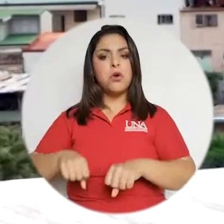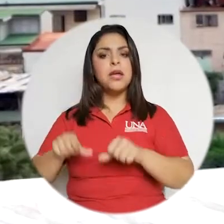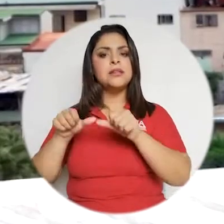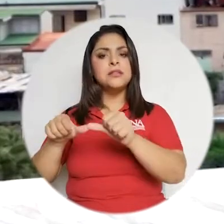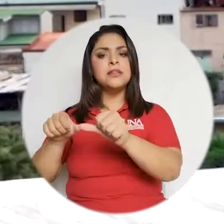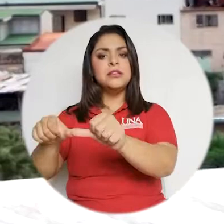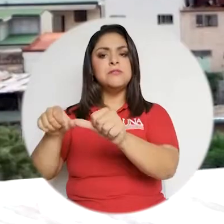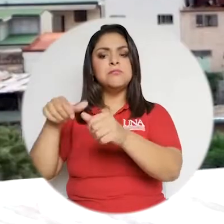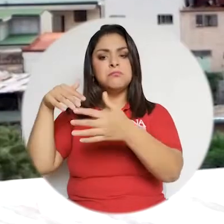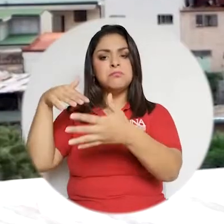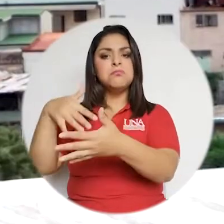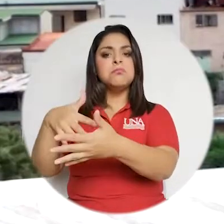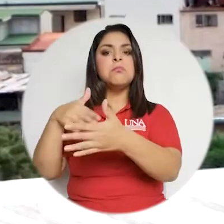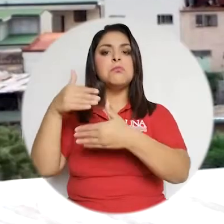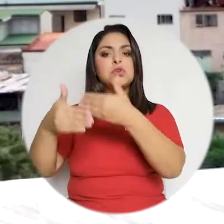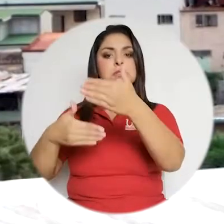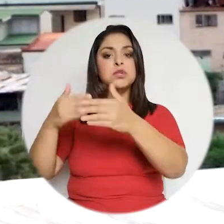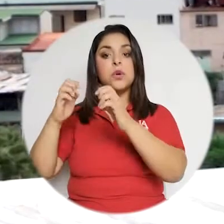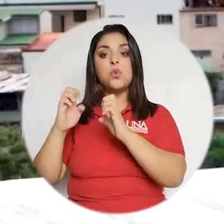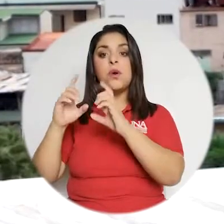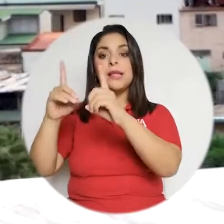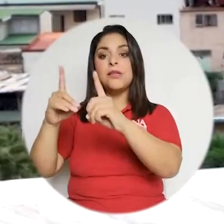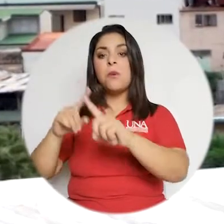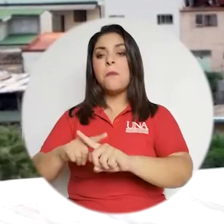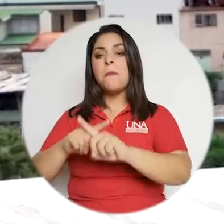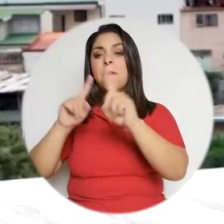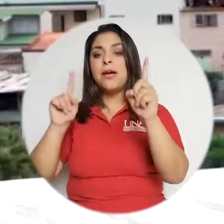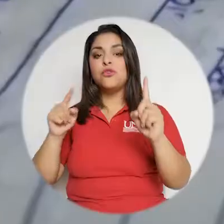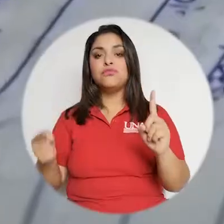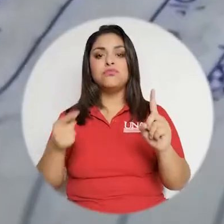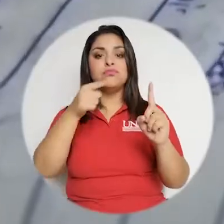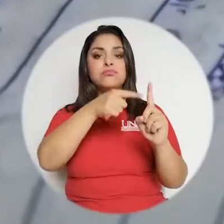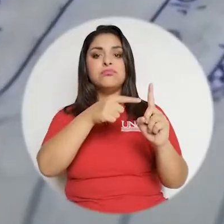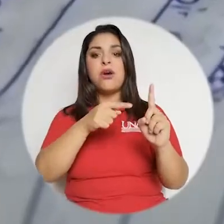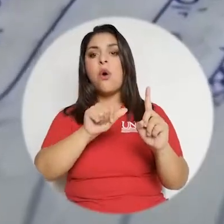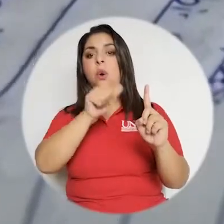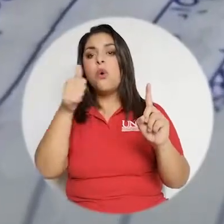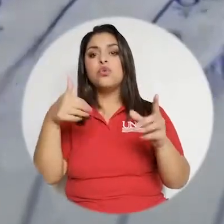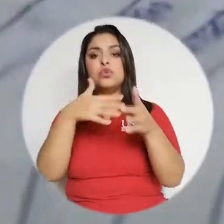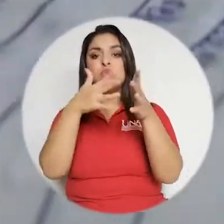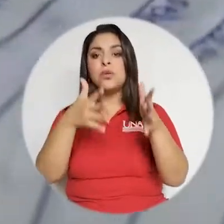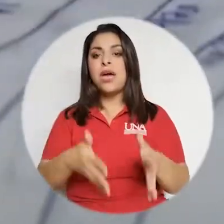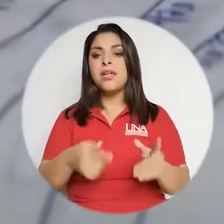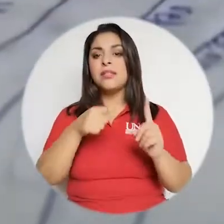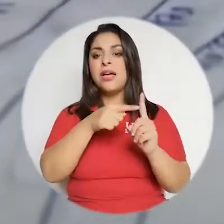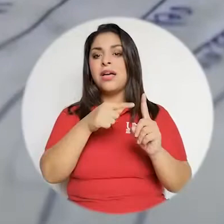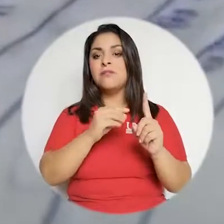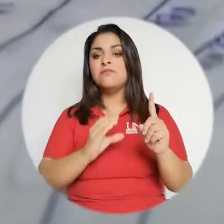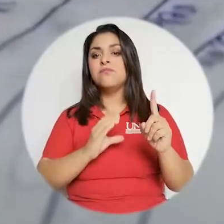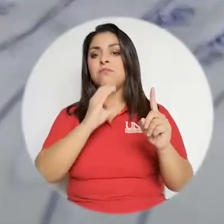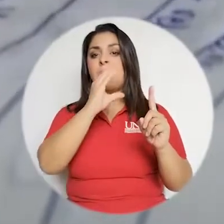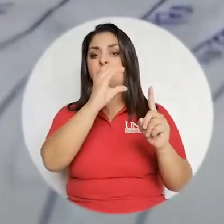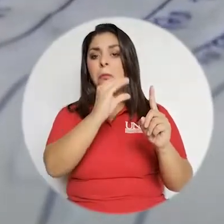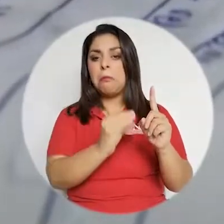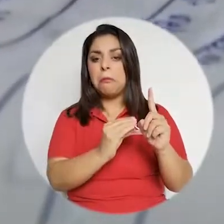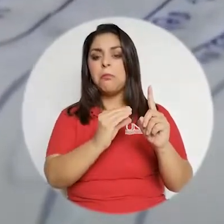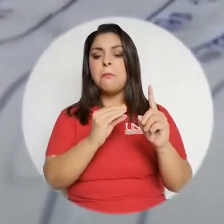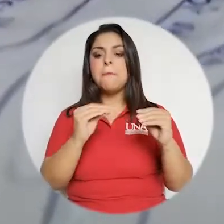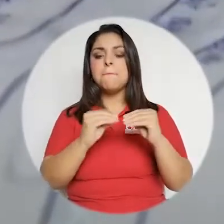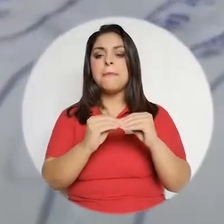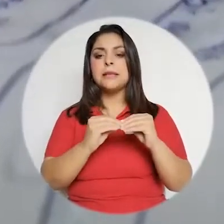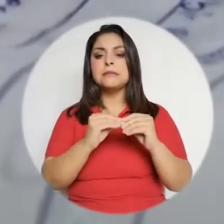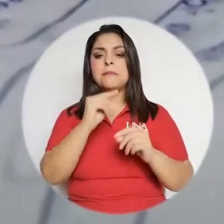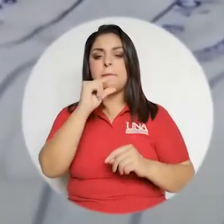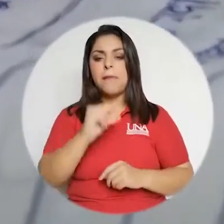para poder mantenerse en el proceso educativo. Y ahora trasladémonos a la situación de un estudiante